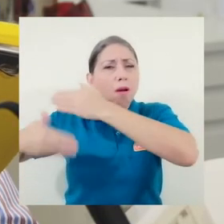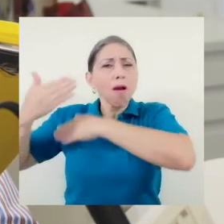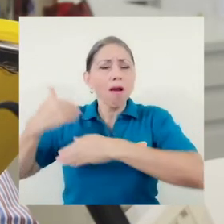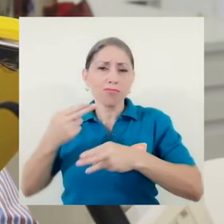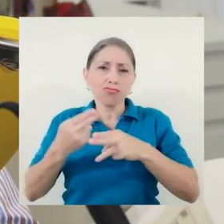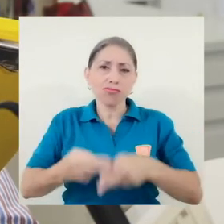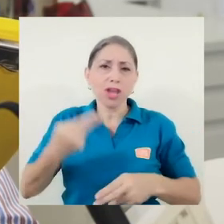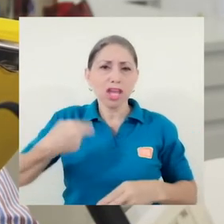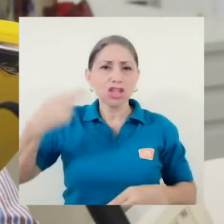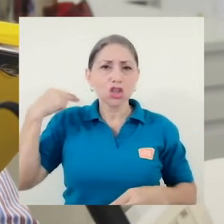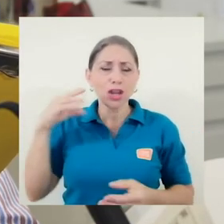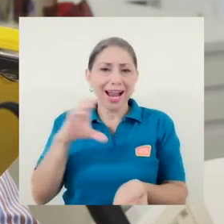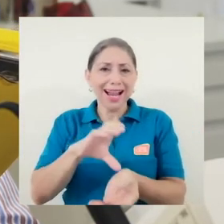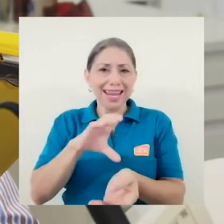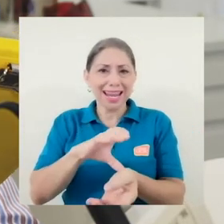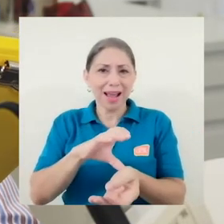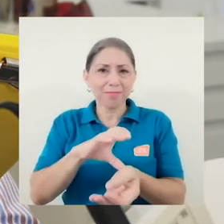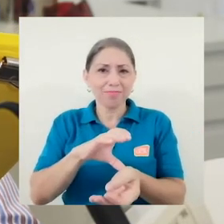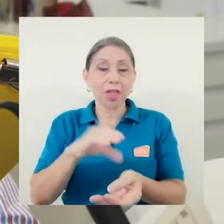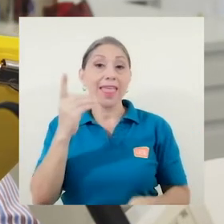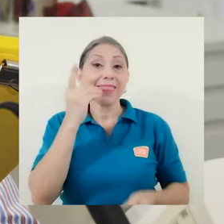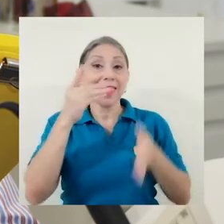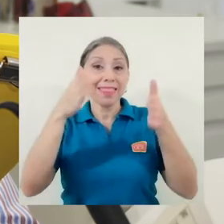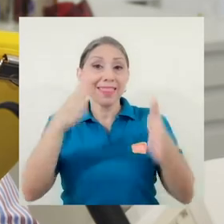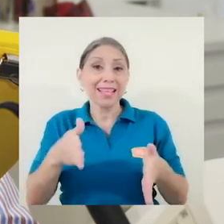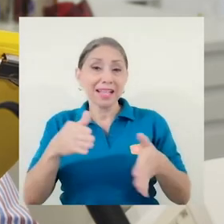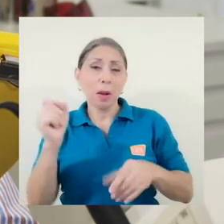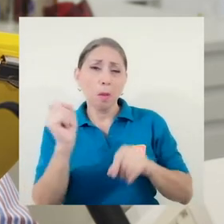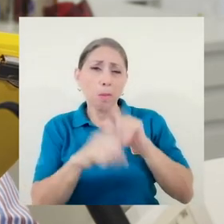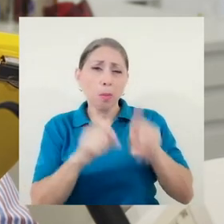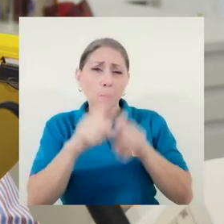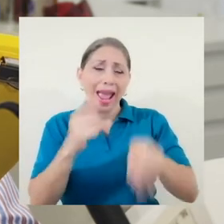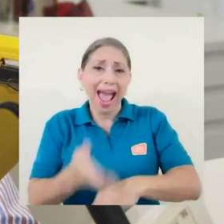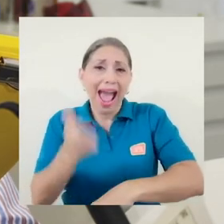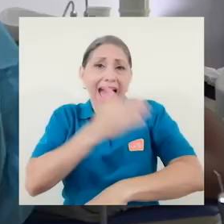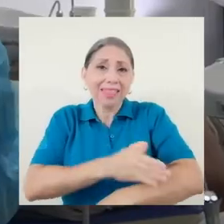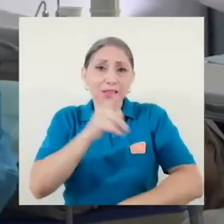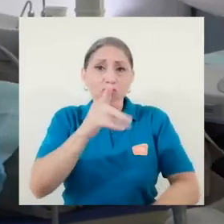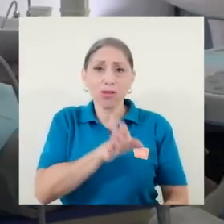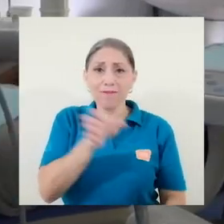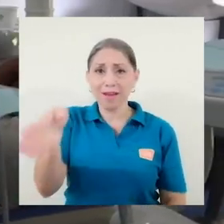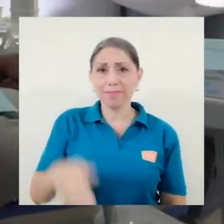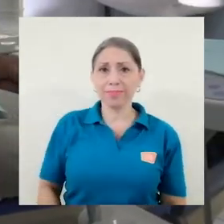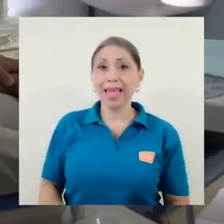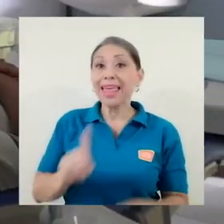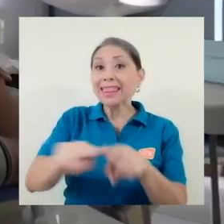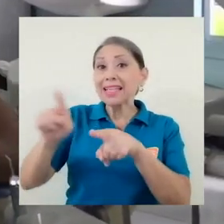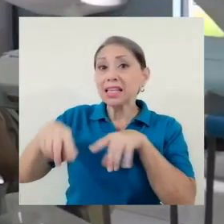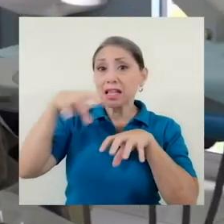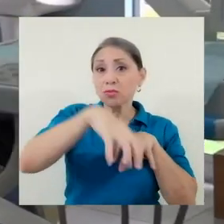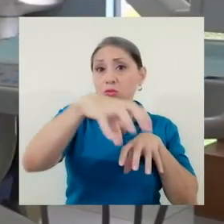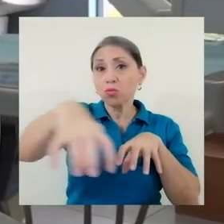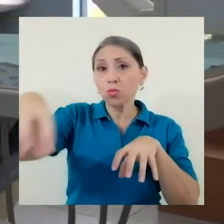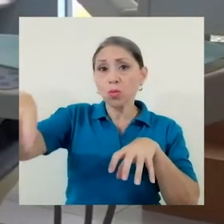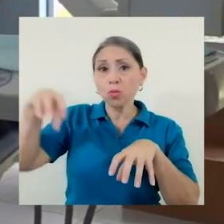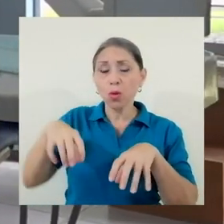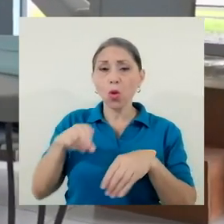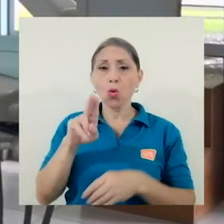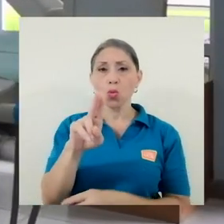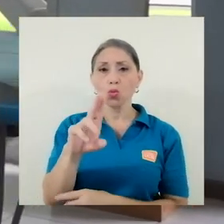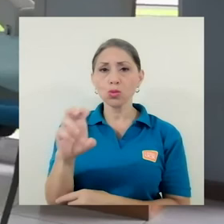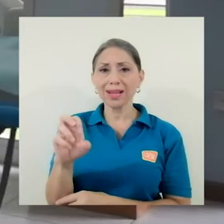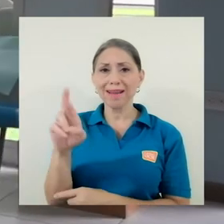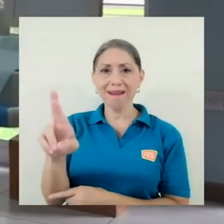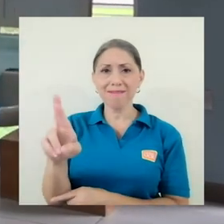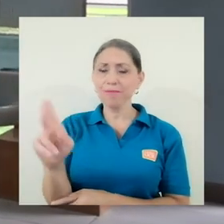que el odontólogo le va a hacer previo a que ustedes lleguen. En las distintas sedes y recintos de la Universidad